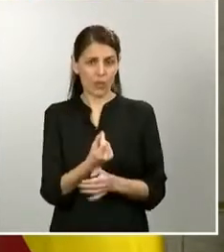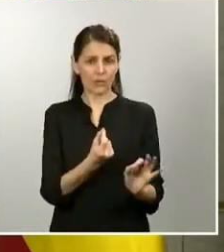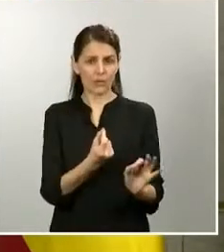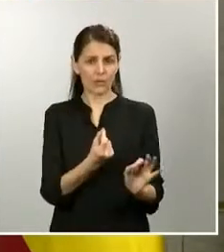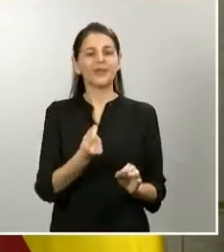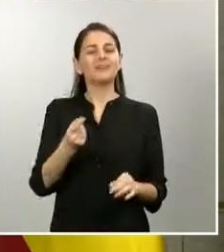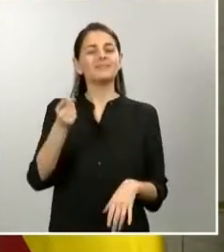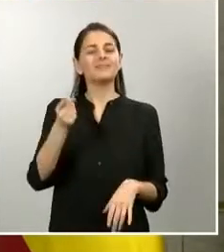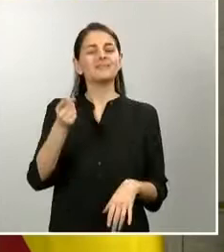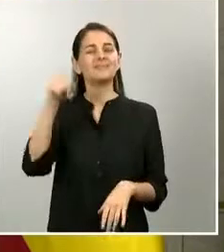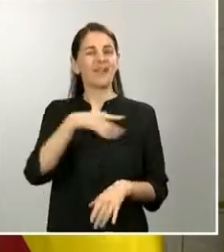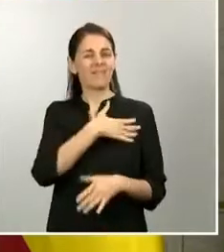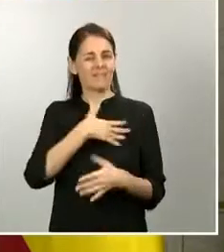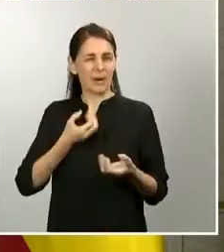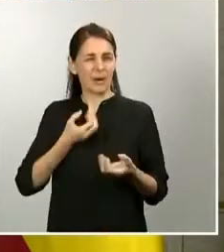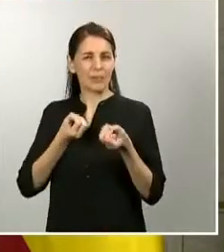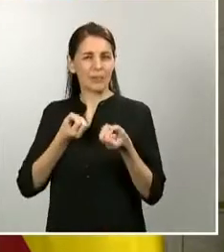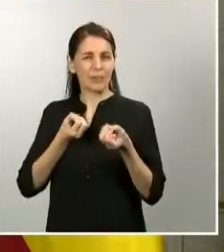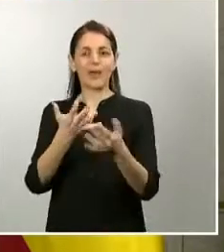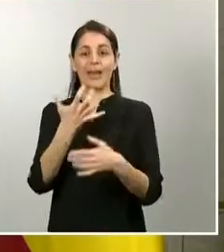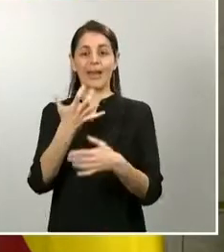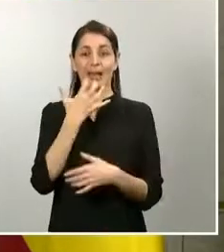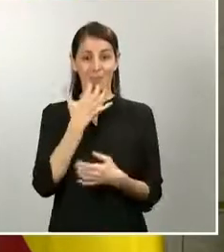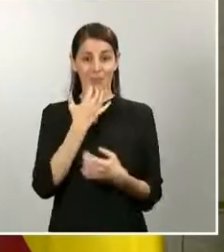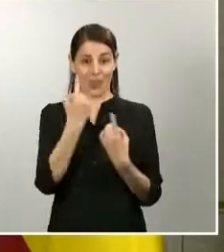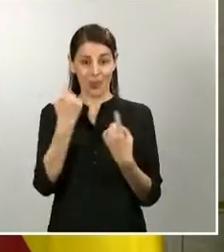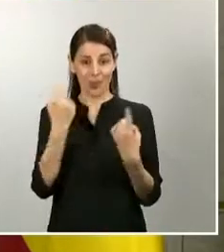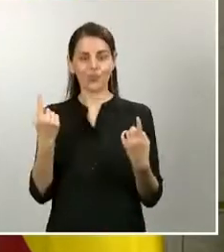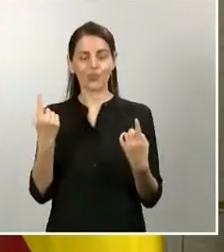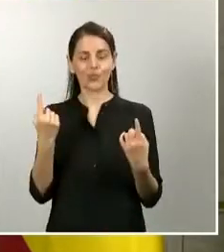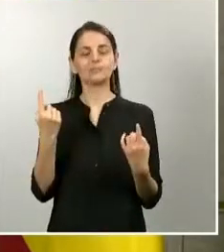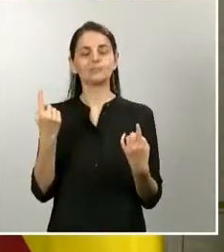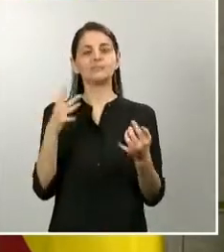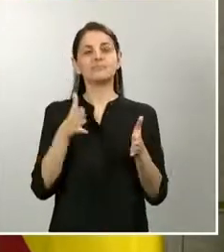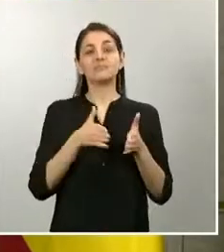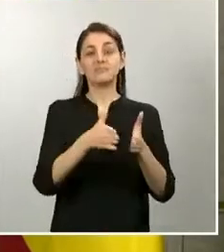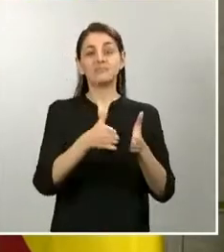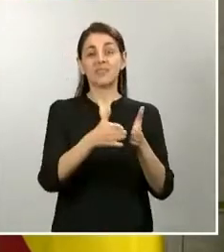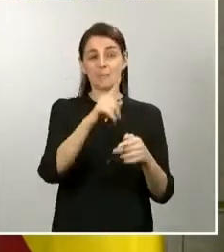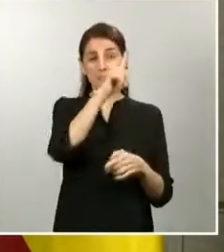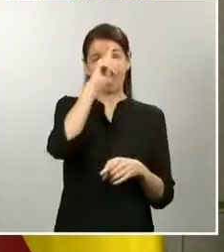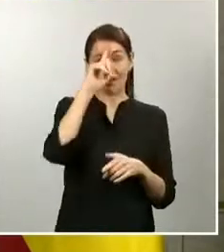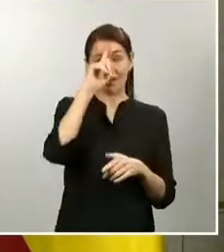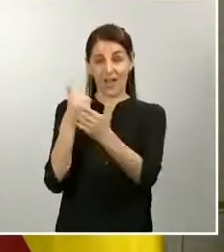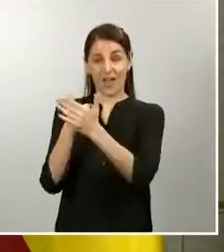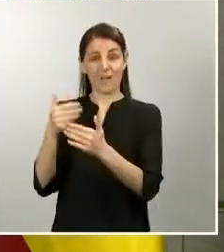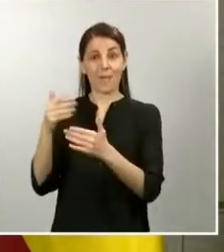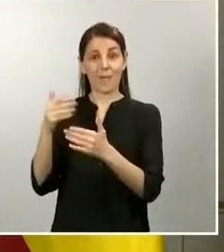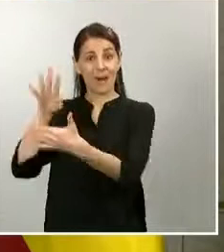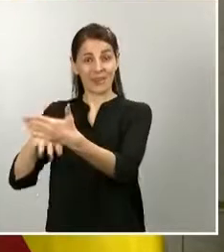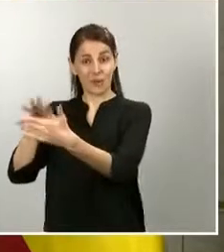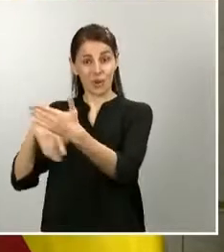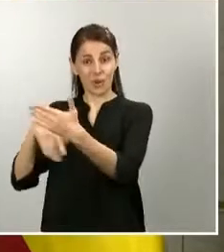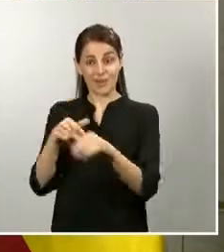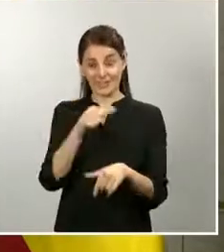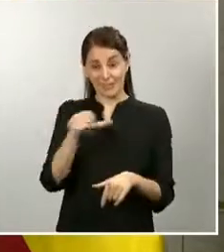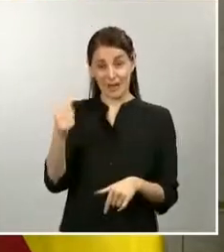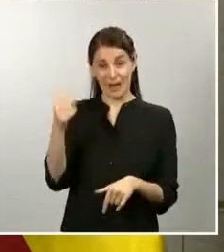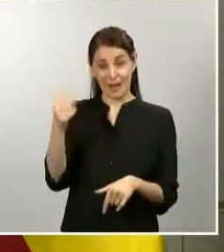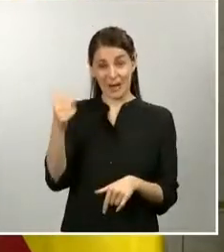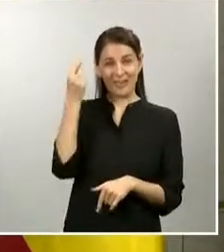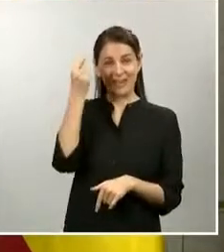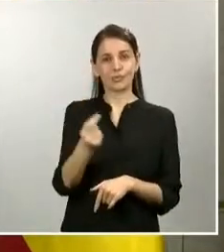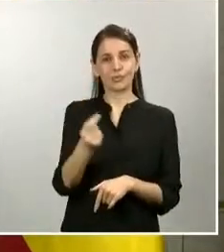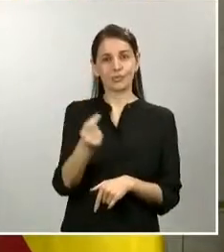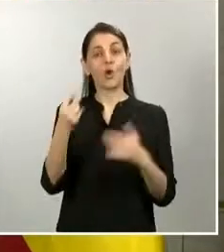por poner algunos ejemplos, por ejemplo, en la línea Madrid-Barcelona, en toda la semana pasada viajaron un total de 942